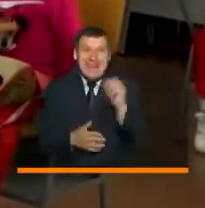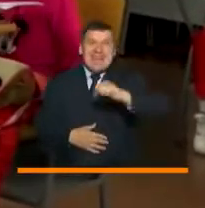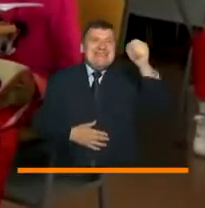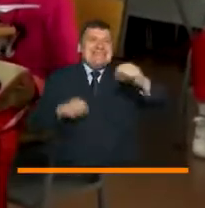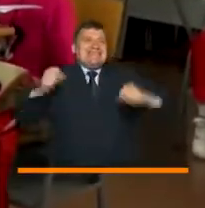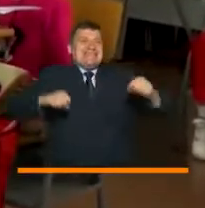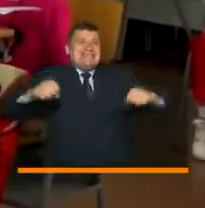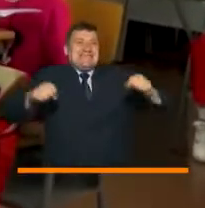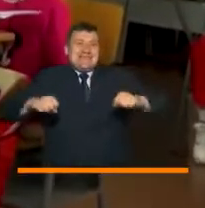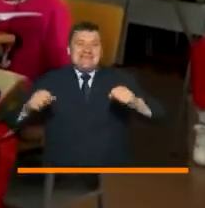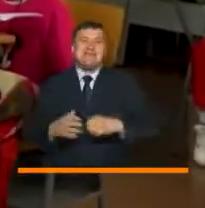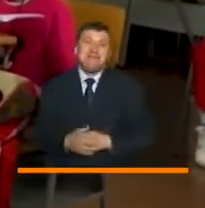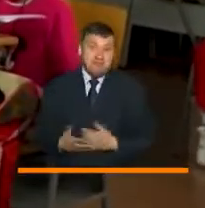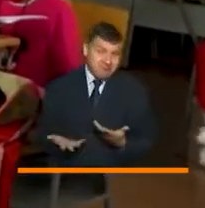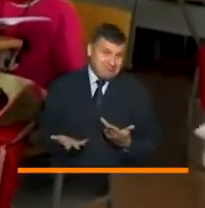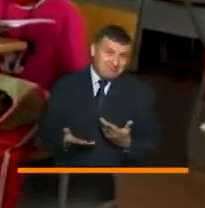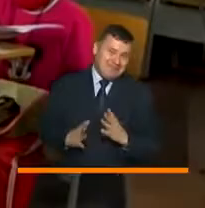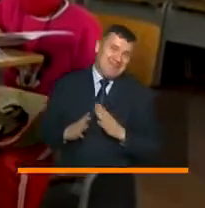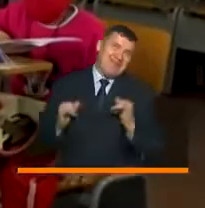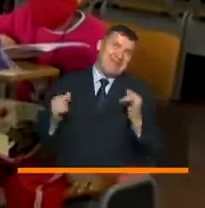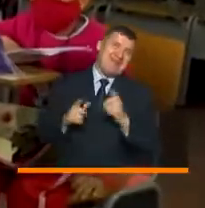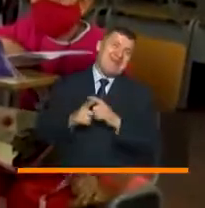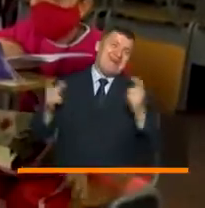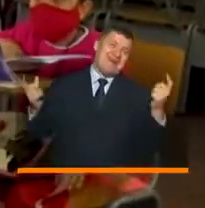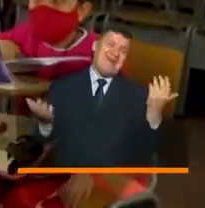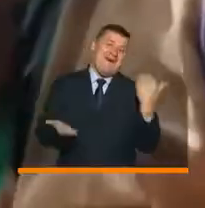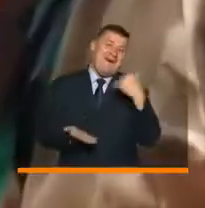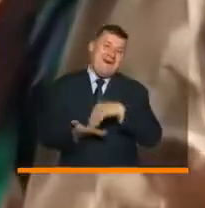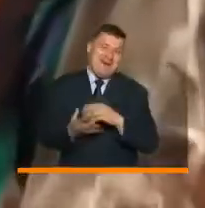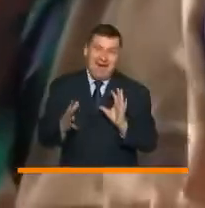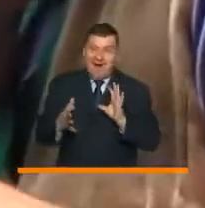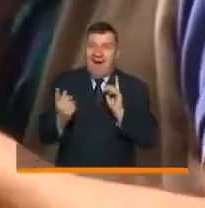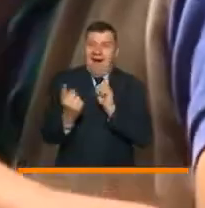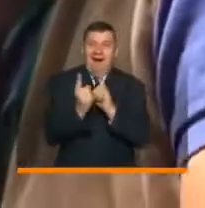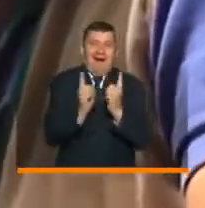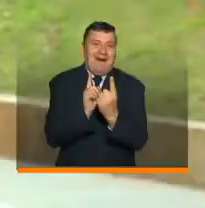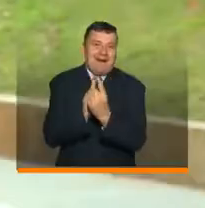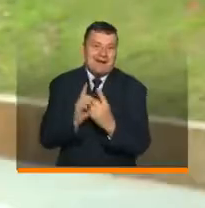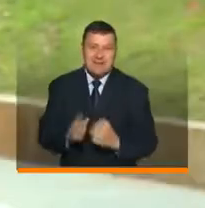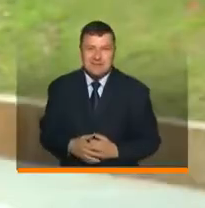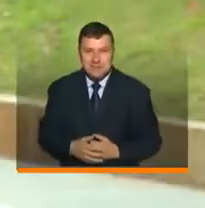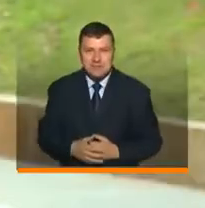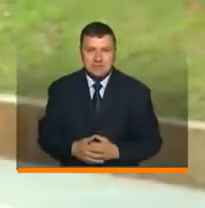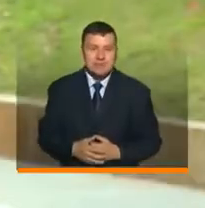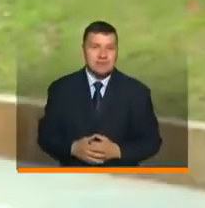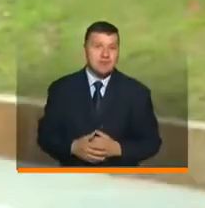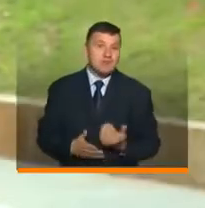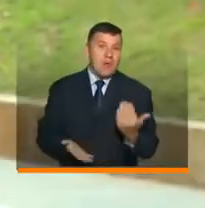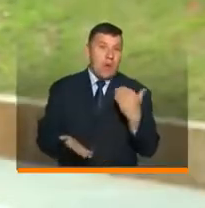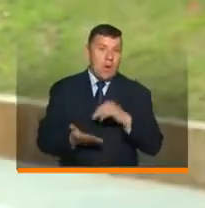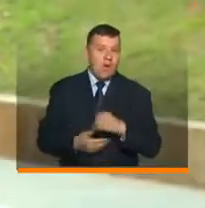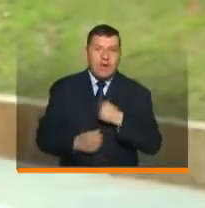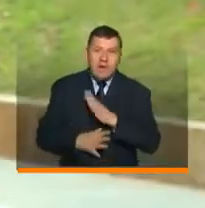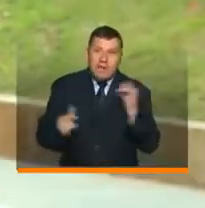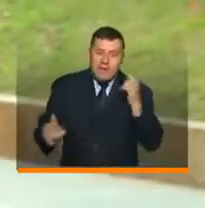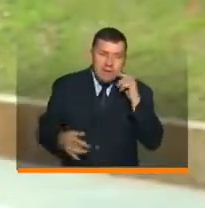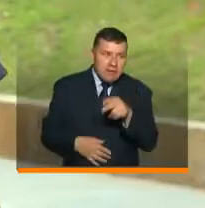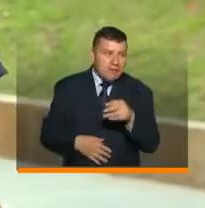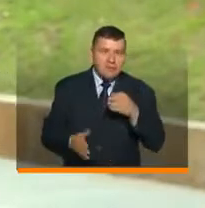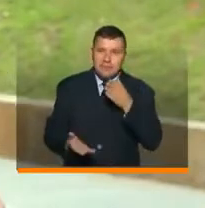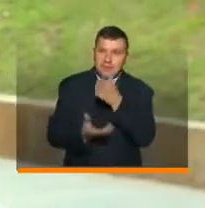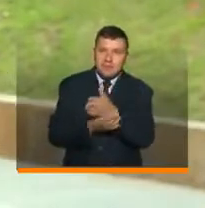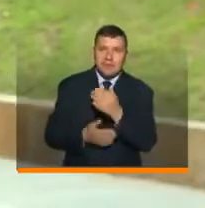¡Sí! Es una alegría muy grande volver a estar juntos. Cuando vi los estudiantes de nuevo me dio mucha felicidad porque